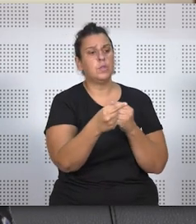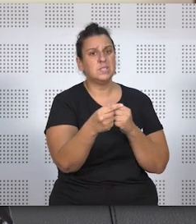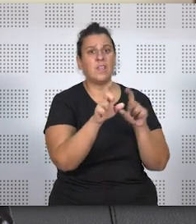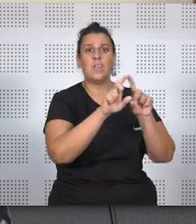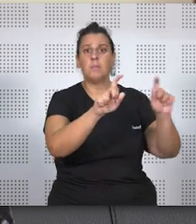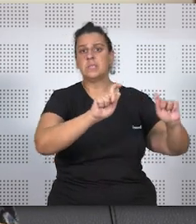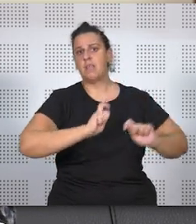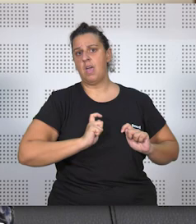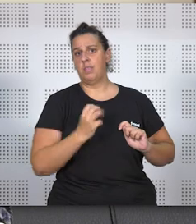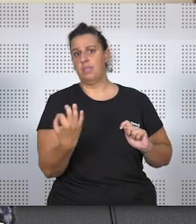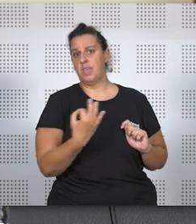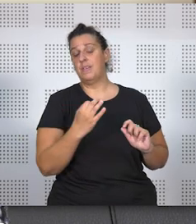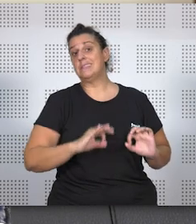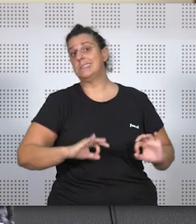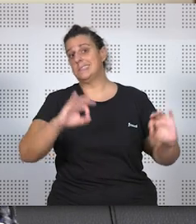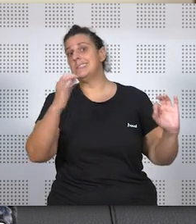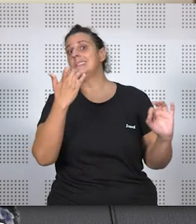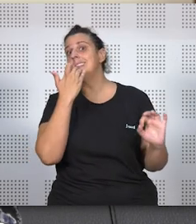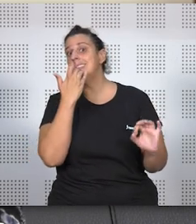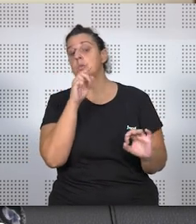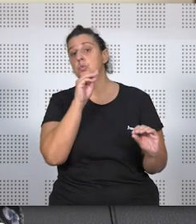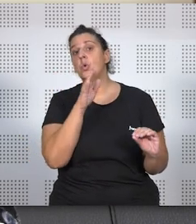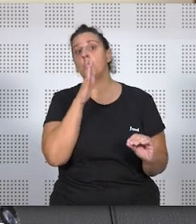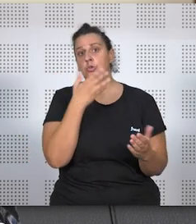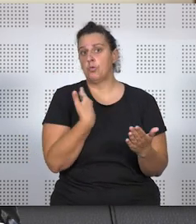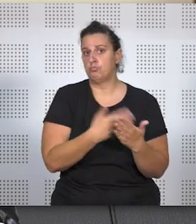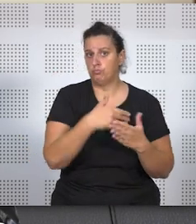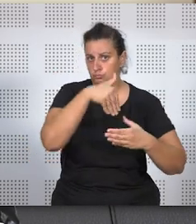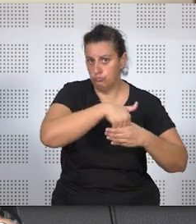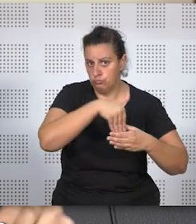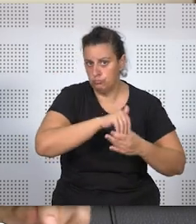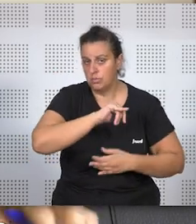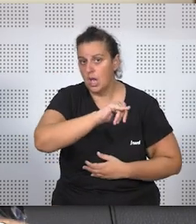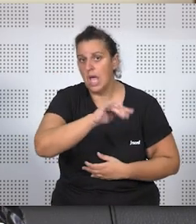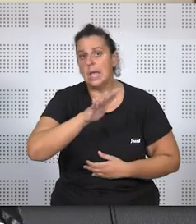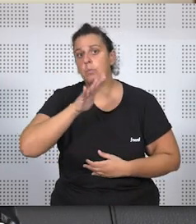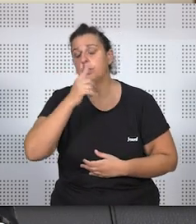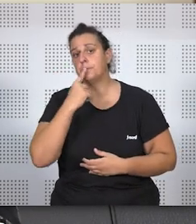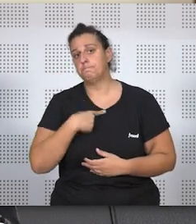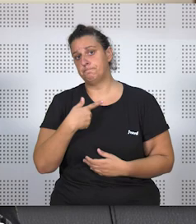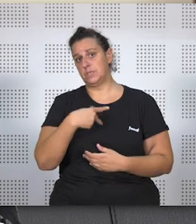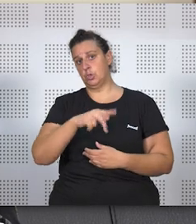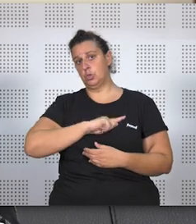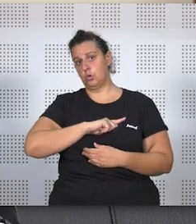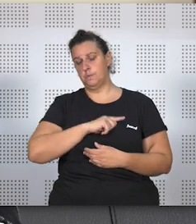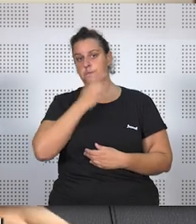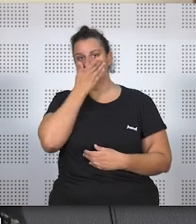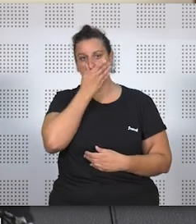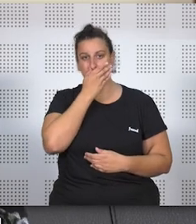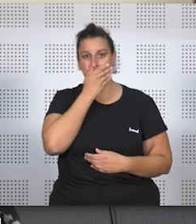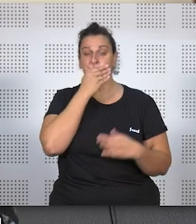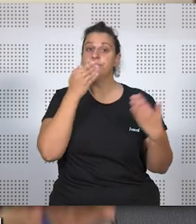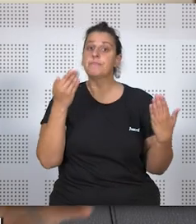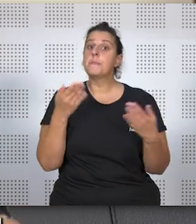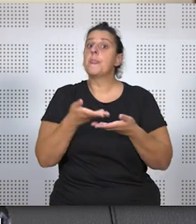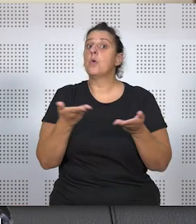lo tiene que conceder, excepto que existan razones también fundamentadas de la empresa para poder denegar esa solicitud. Y en